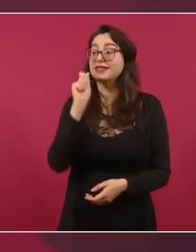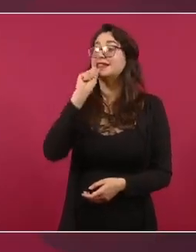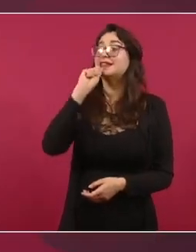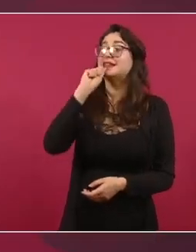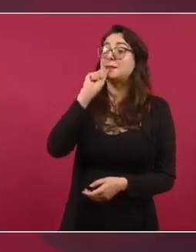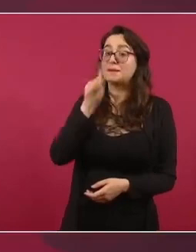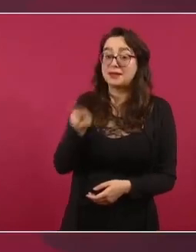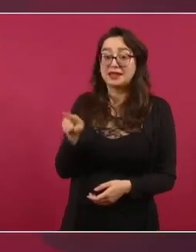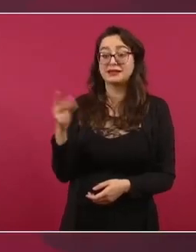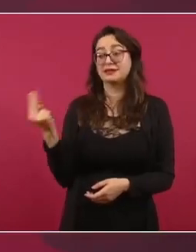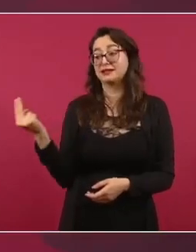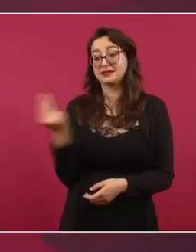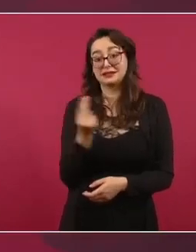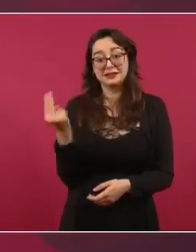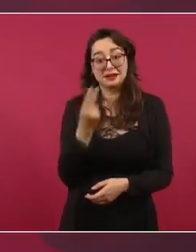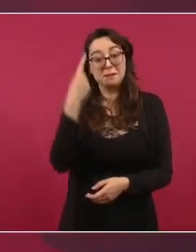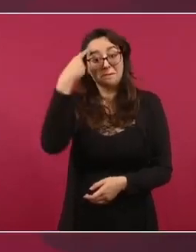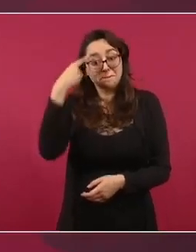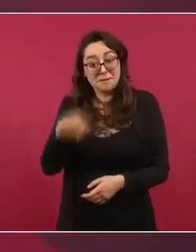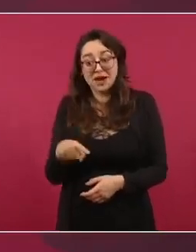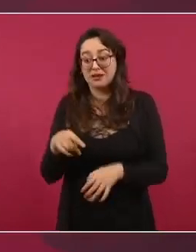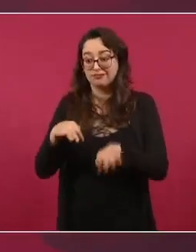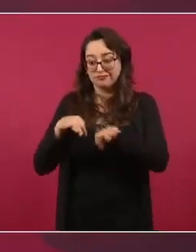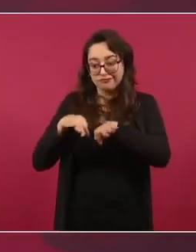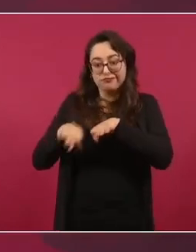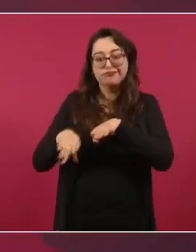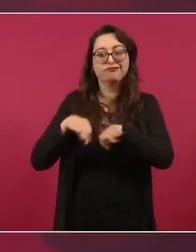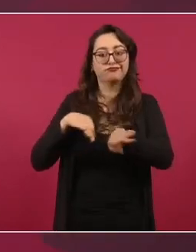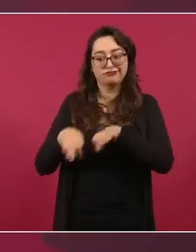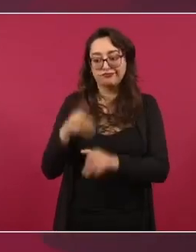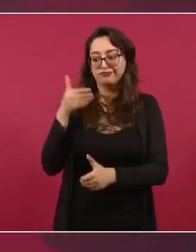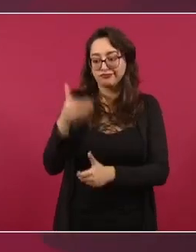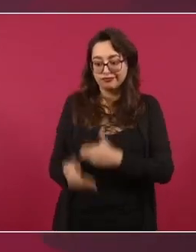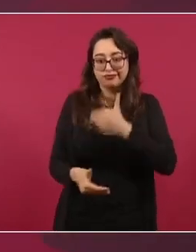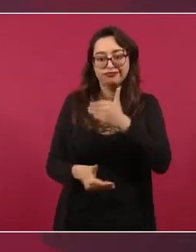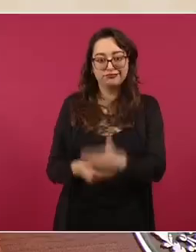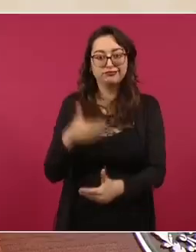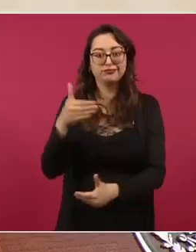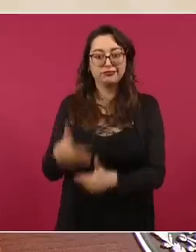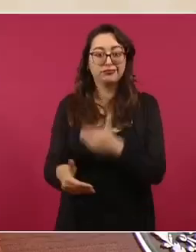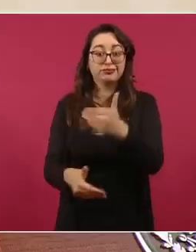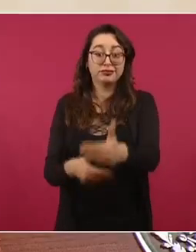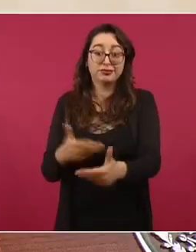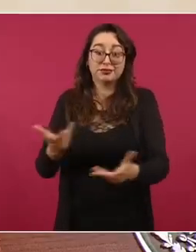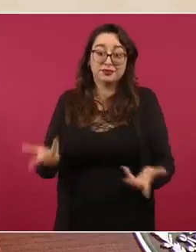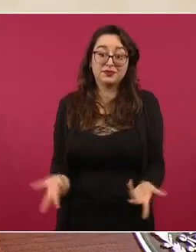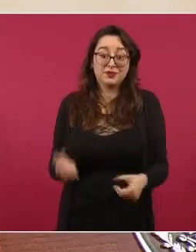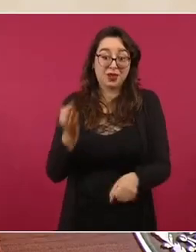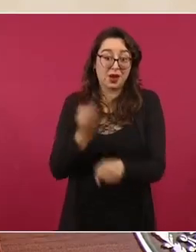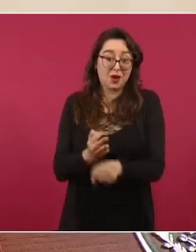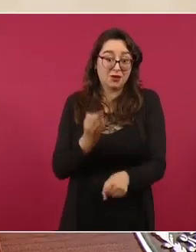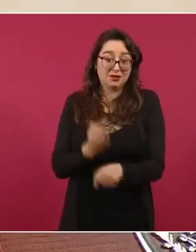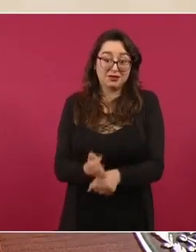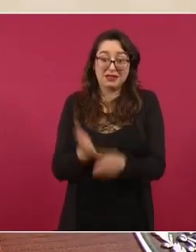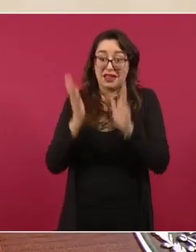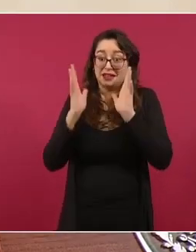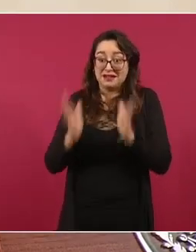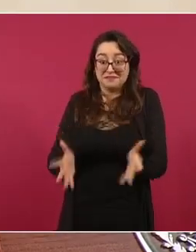ya lo estamos constatando. Segundo,